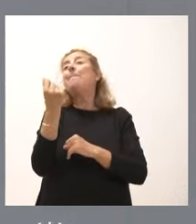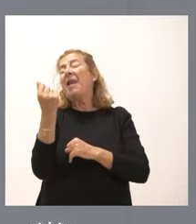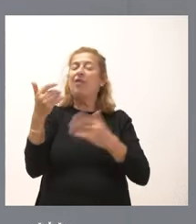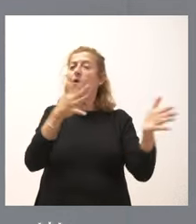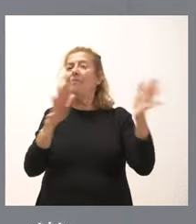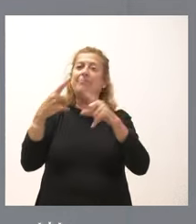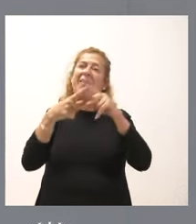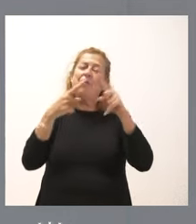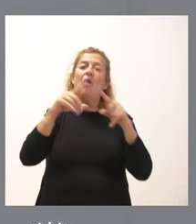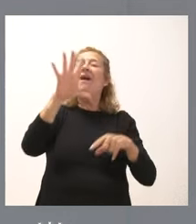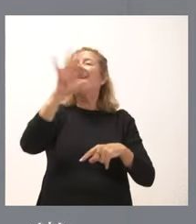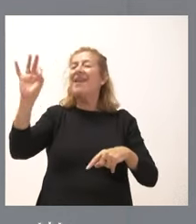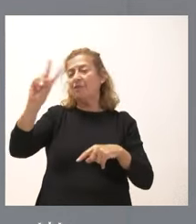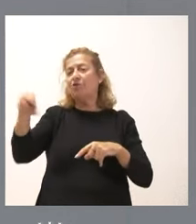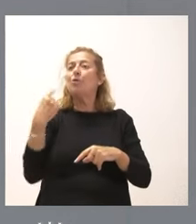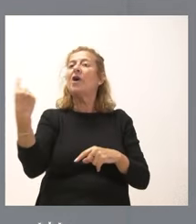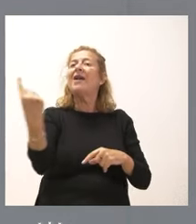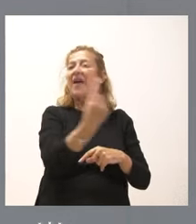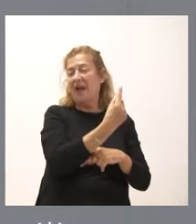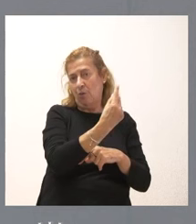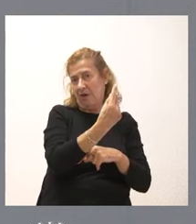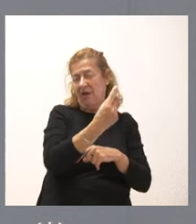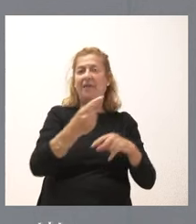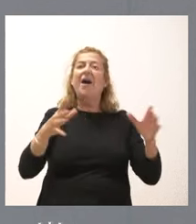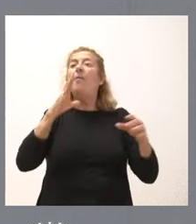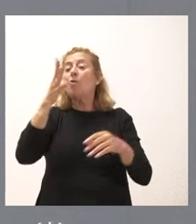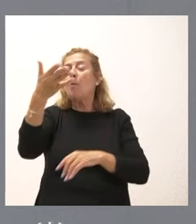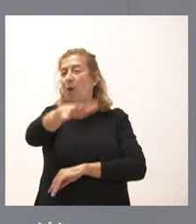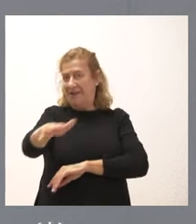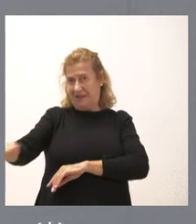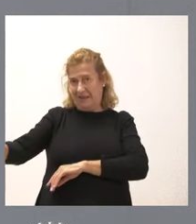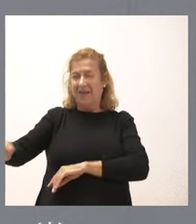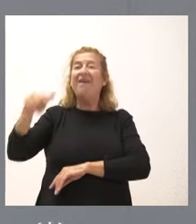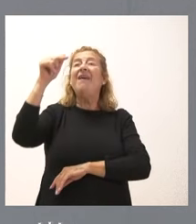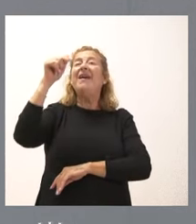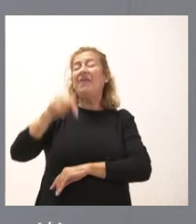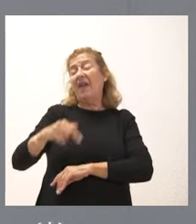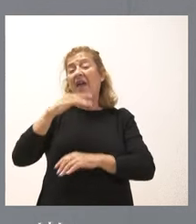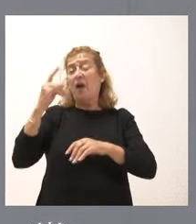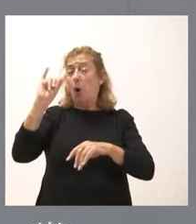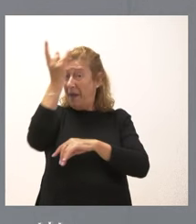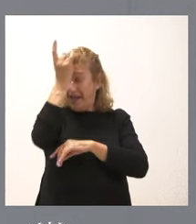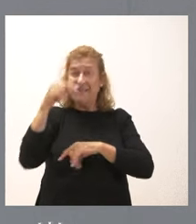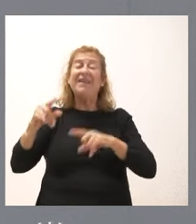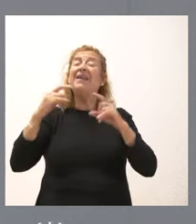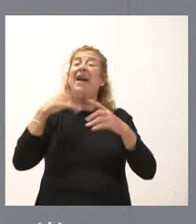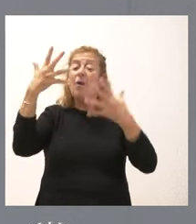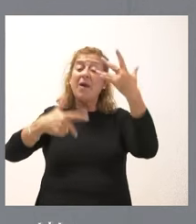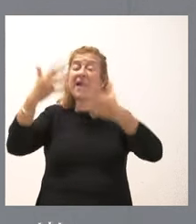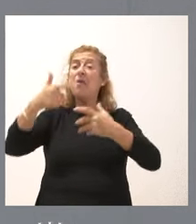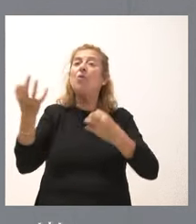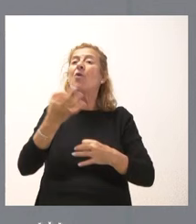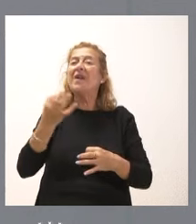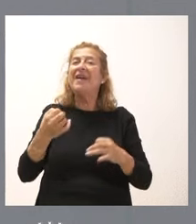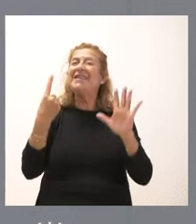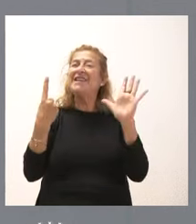500 euros por cabeza de ganado bovino, dado de baja por muerte. En este caso, el cálculo es que estamos hablando de